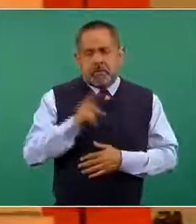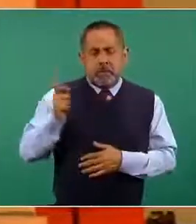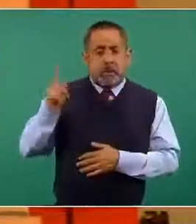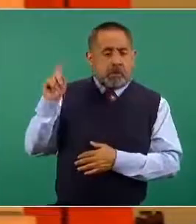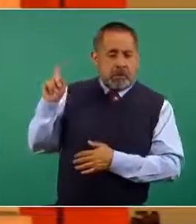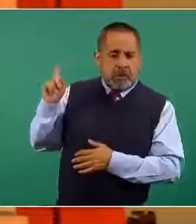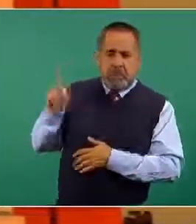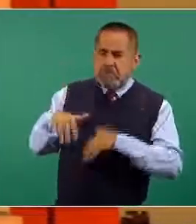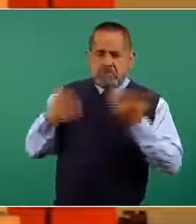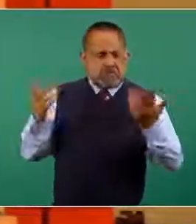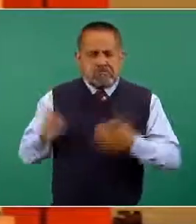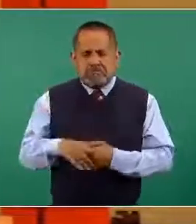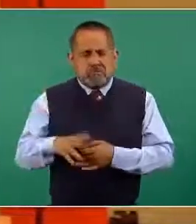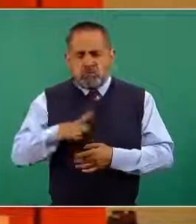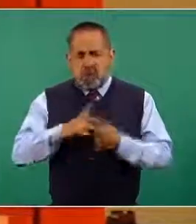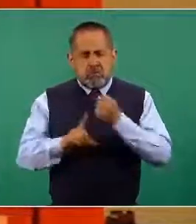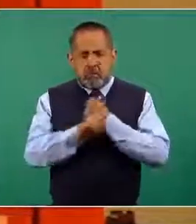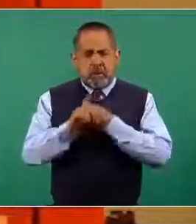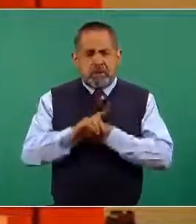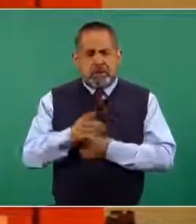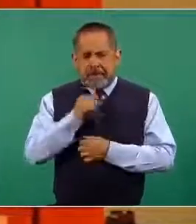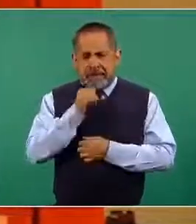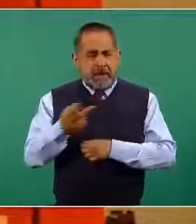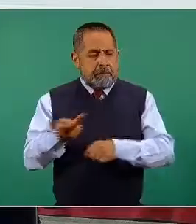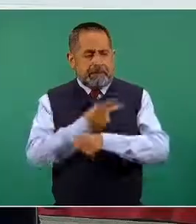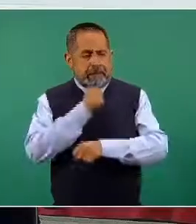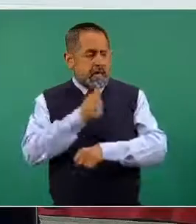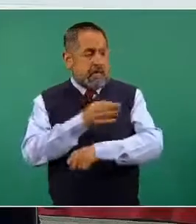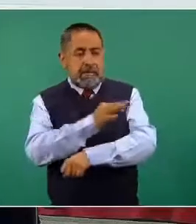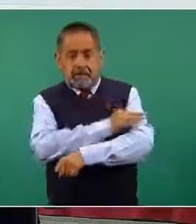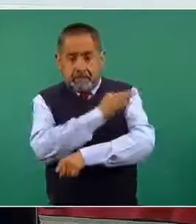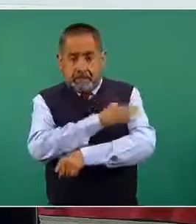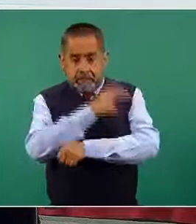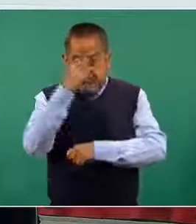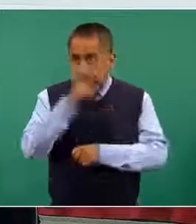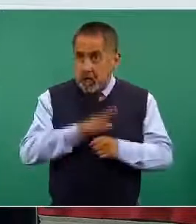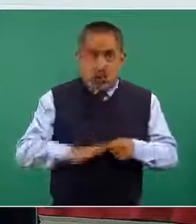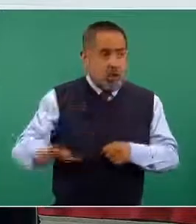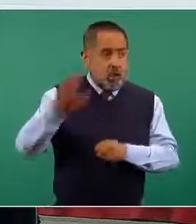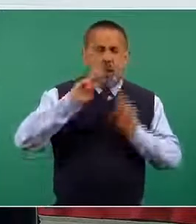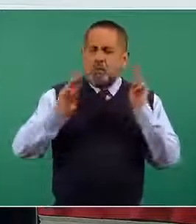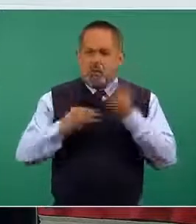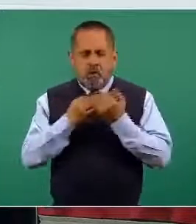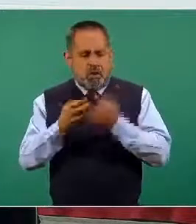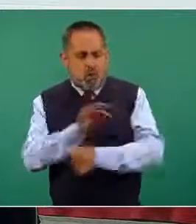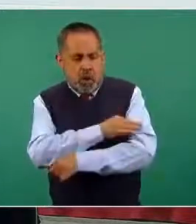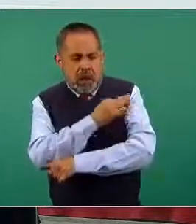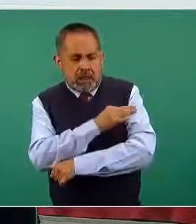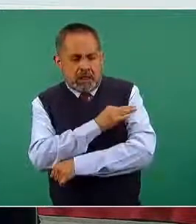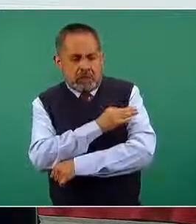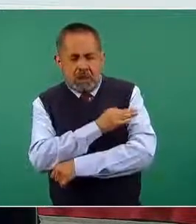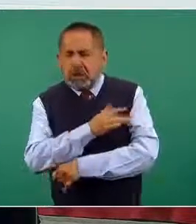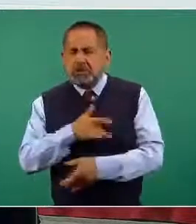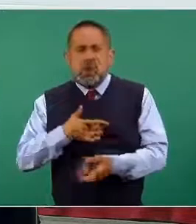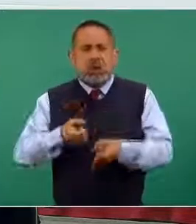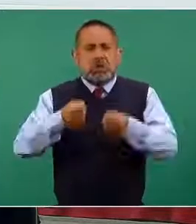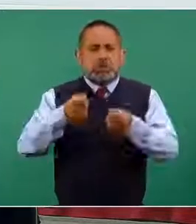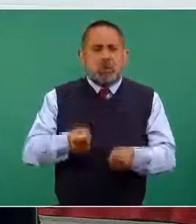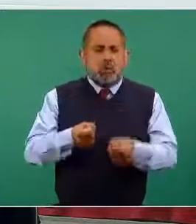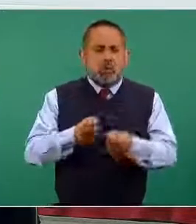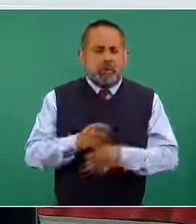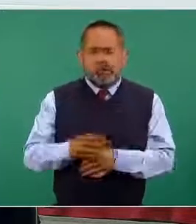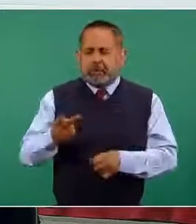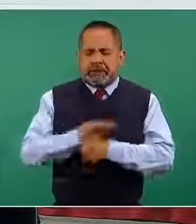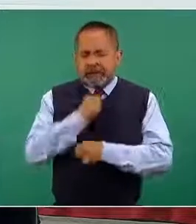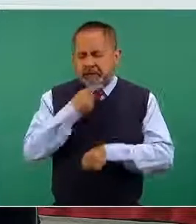es que las vacunas que estamos aplicando en México y que se están aplicando en todo el mundo son vacunas seguras.